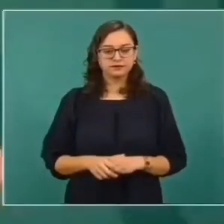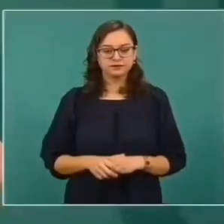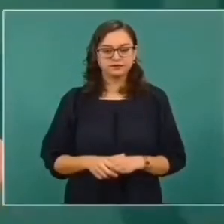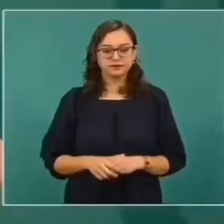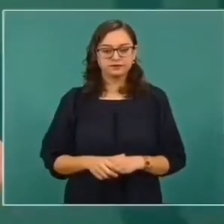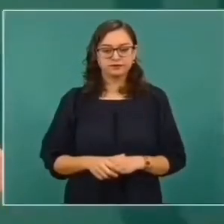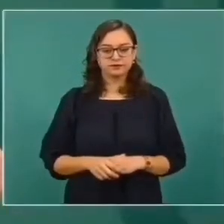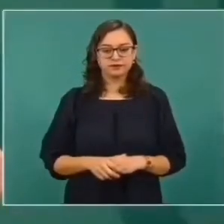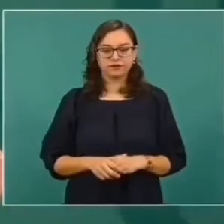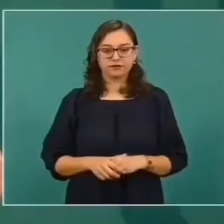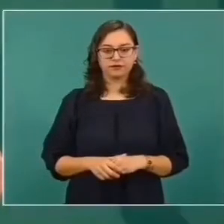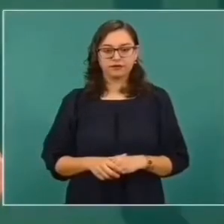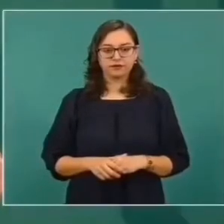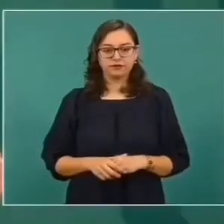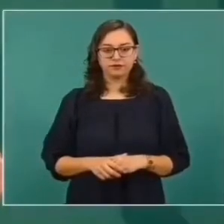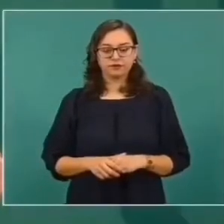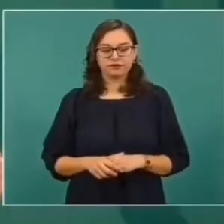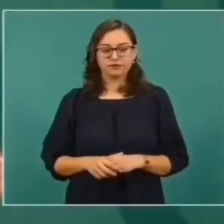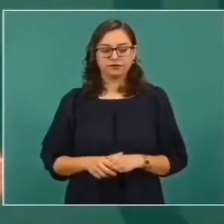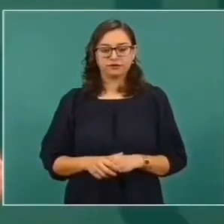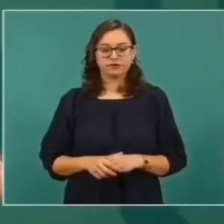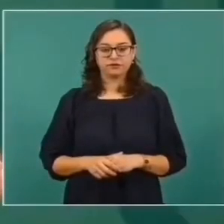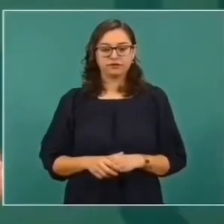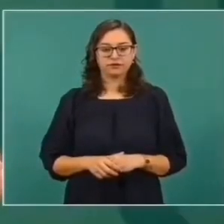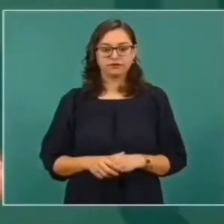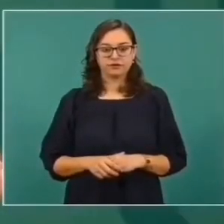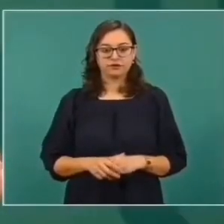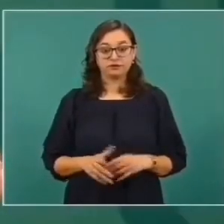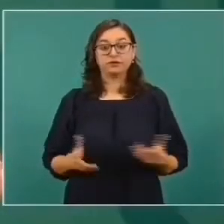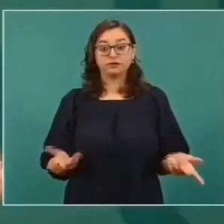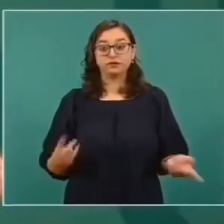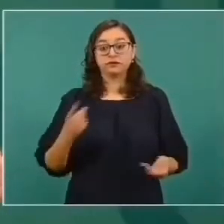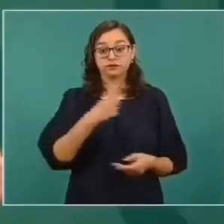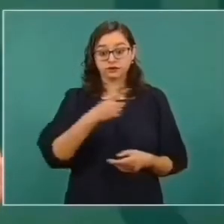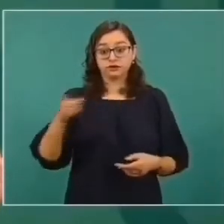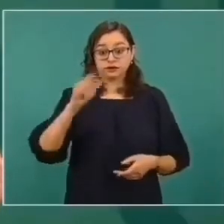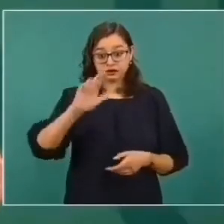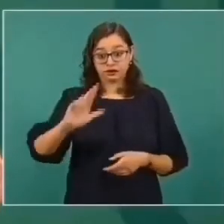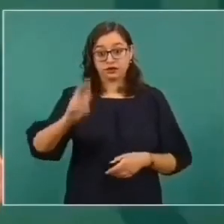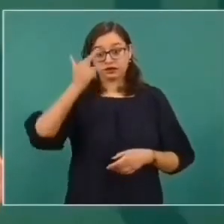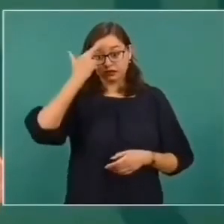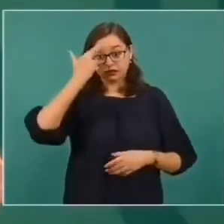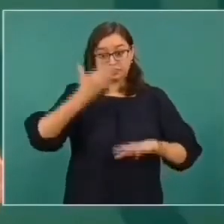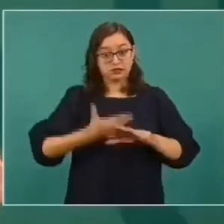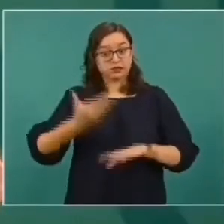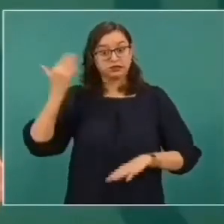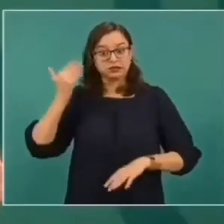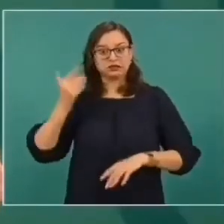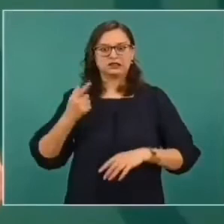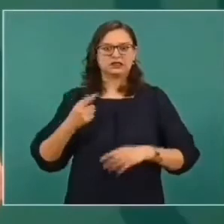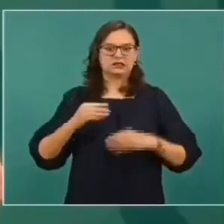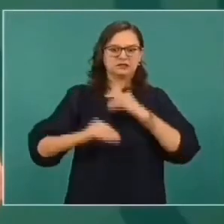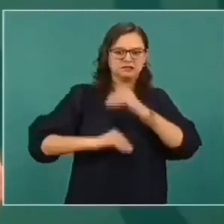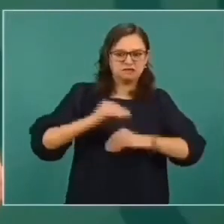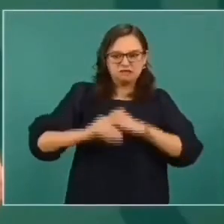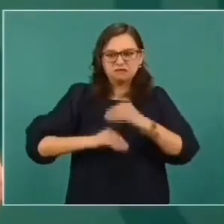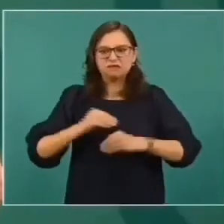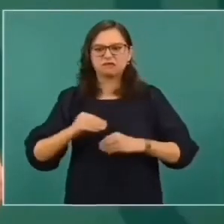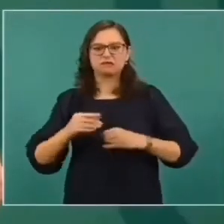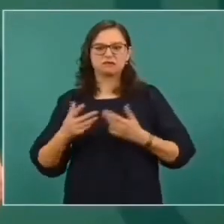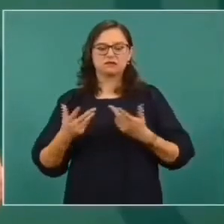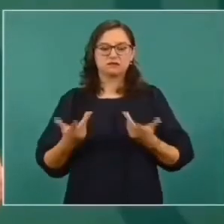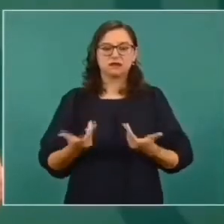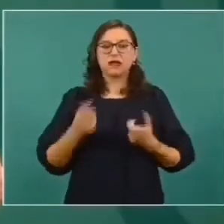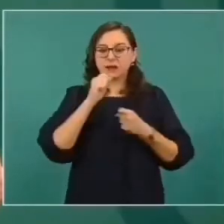y hubo si se acuerdan polémica sobre eso lo